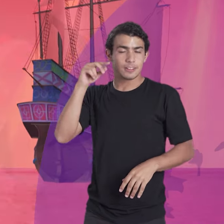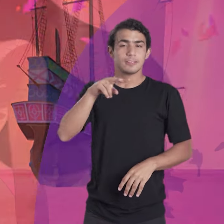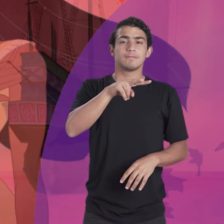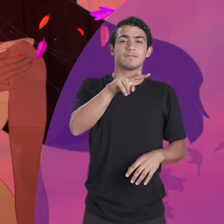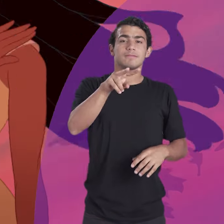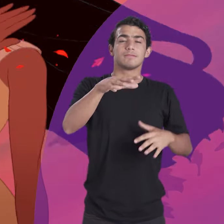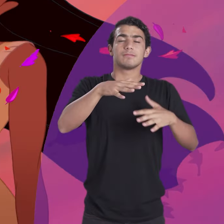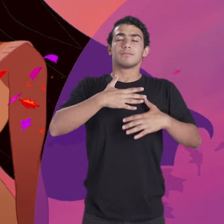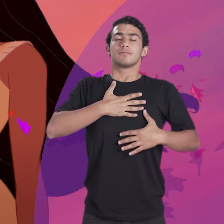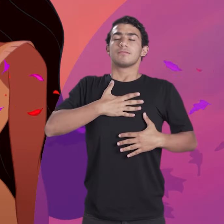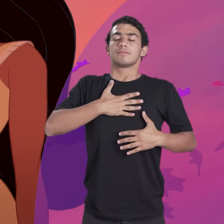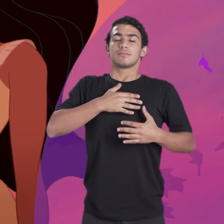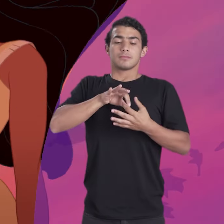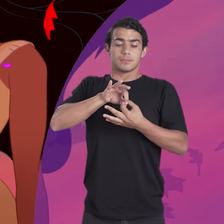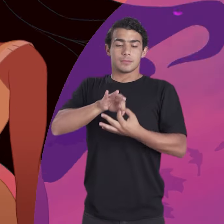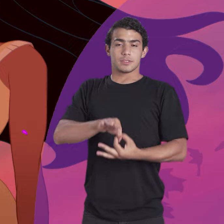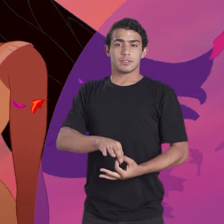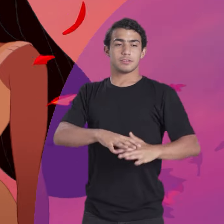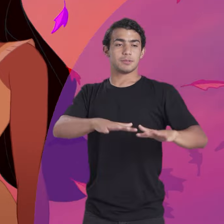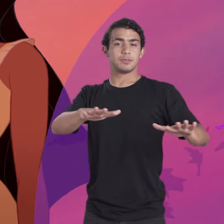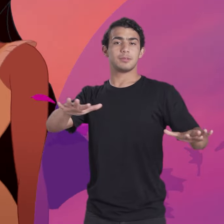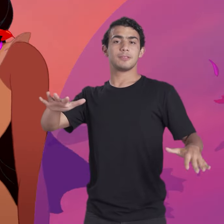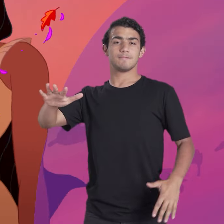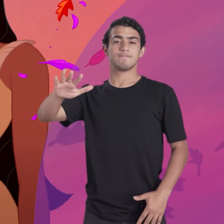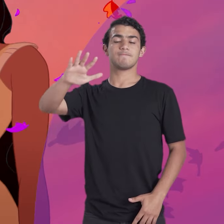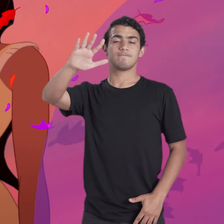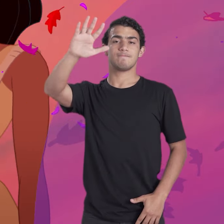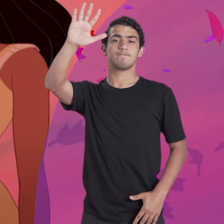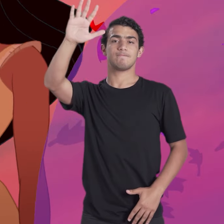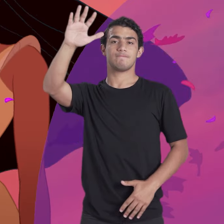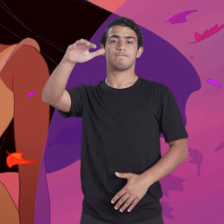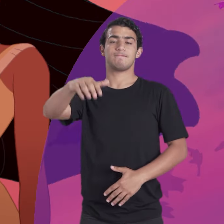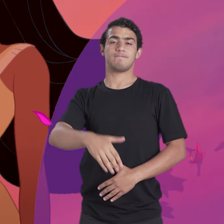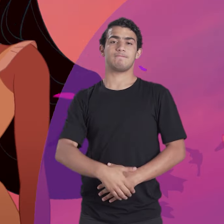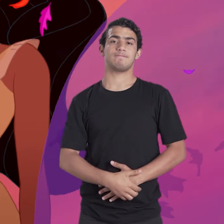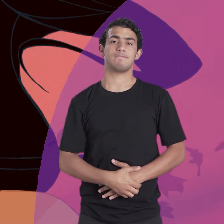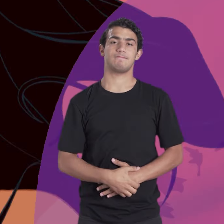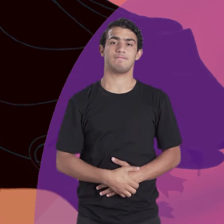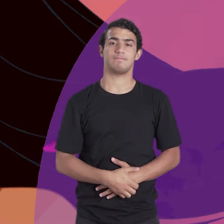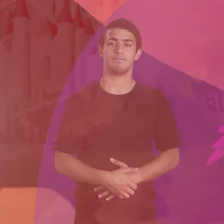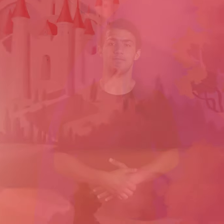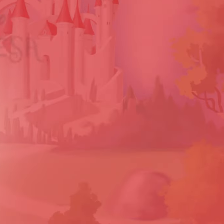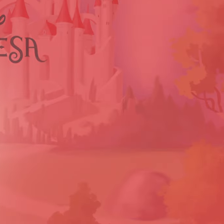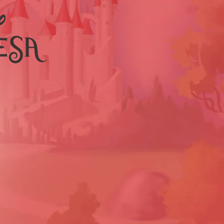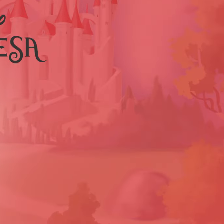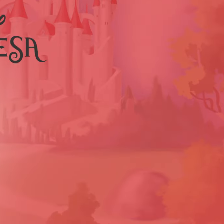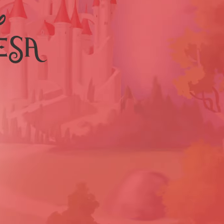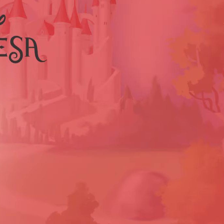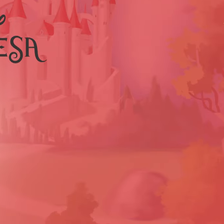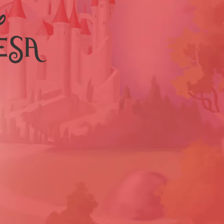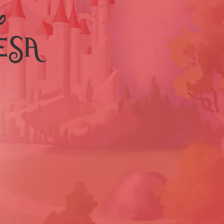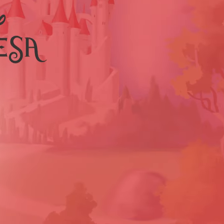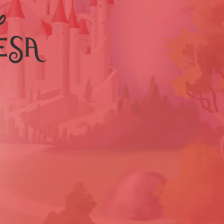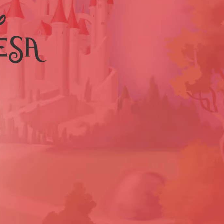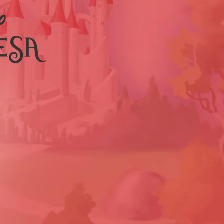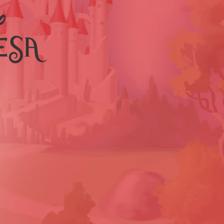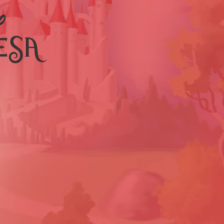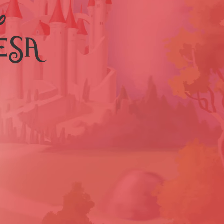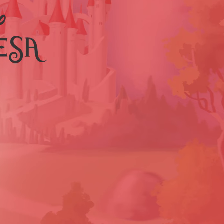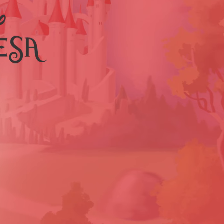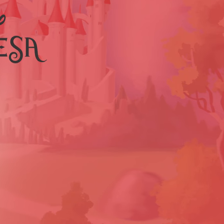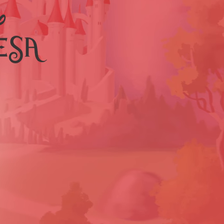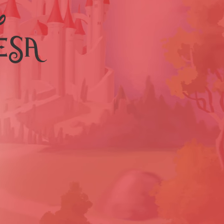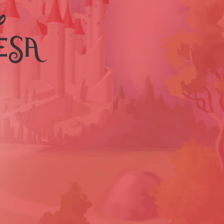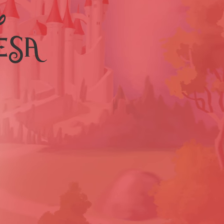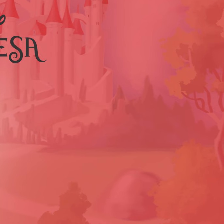Y Pocahontas encuentra su lugar en el pueblo, cuidando y preservando sus tierras y a quienes viven en ella. ¡Gracias!